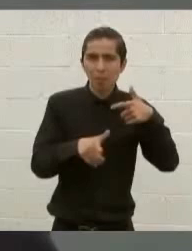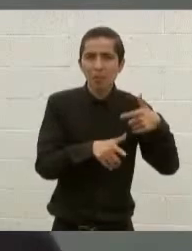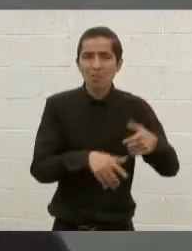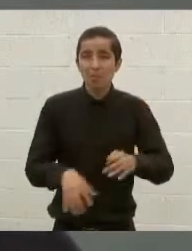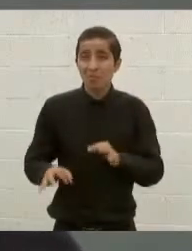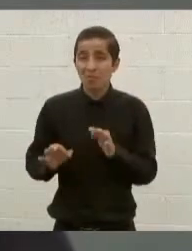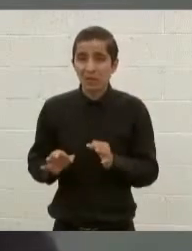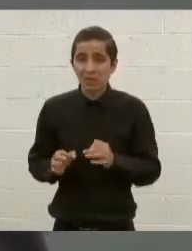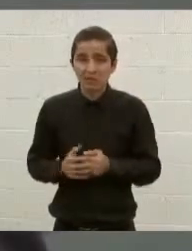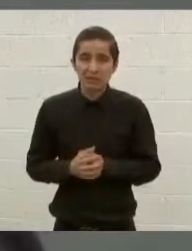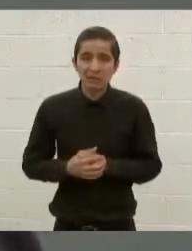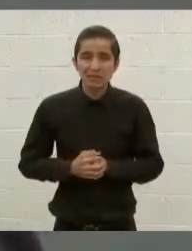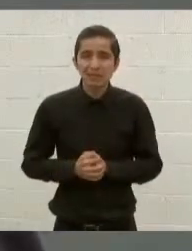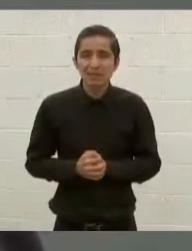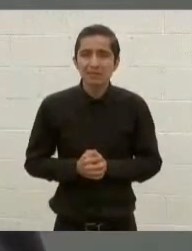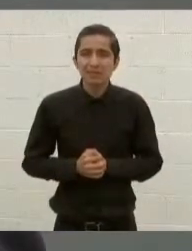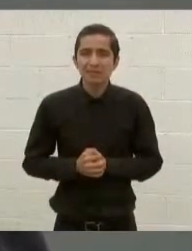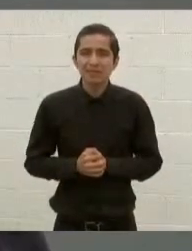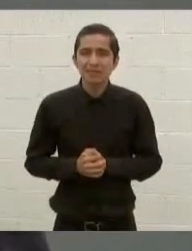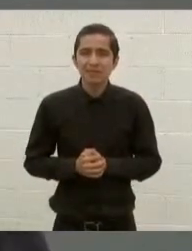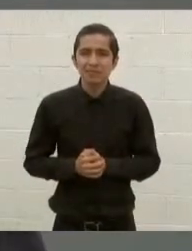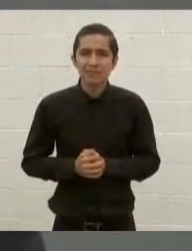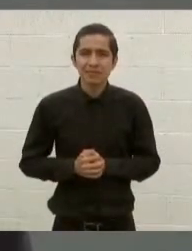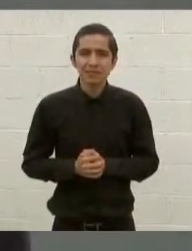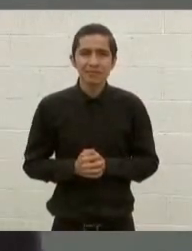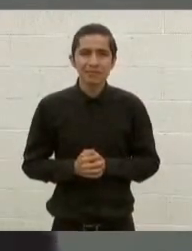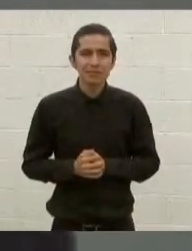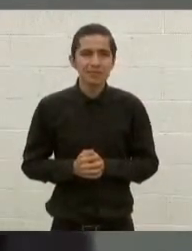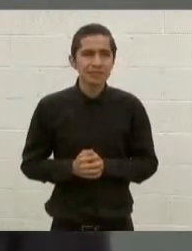y creo que adelante.